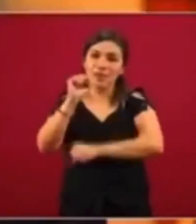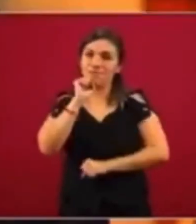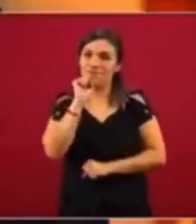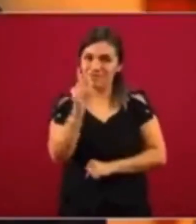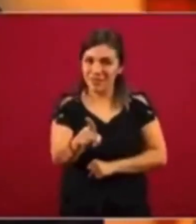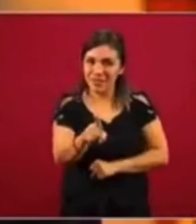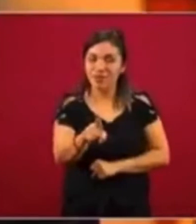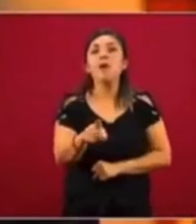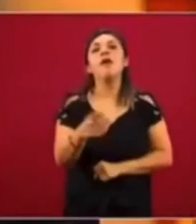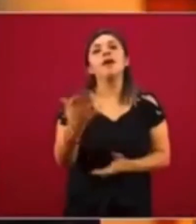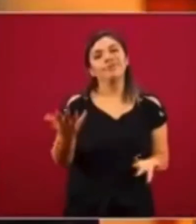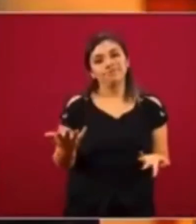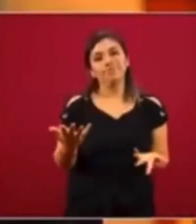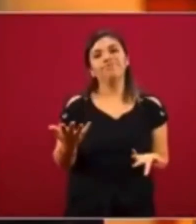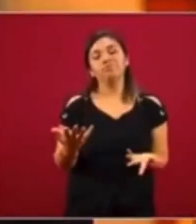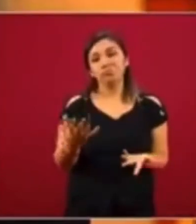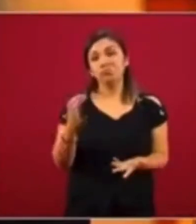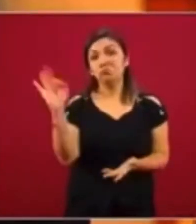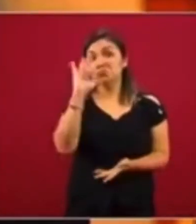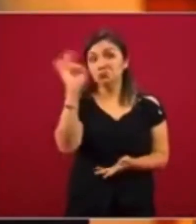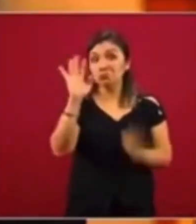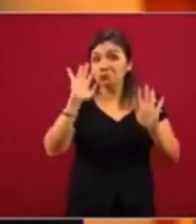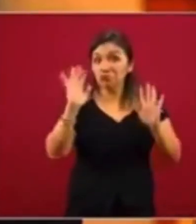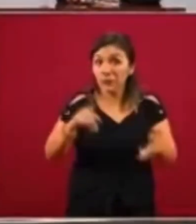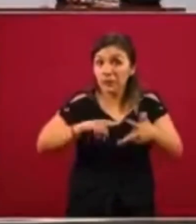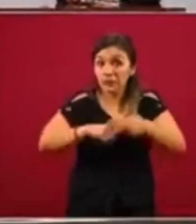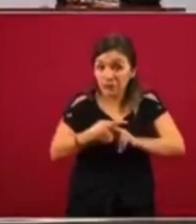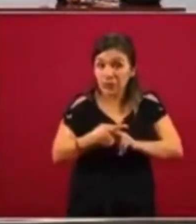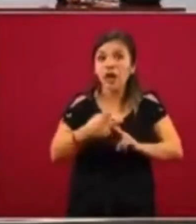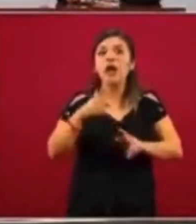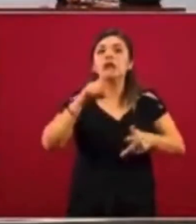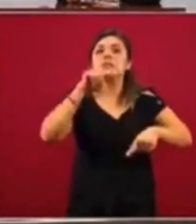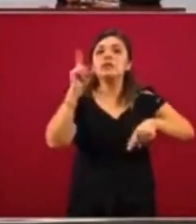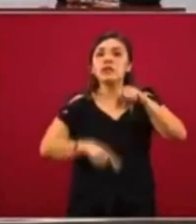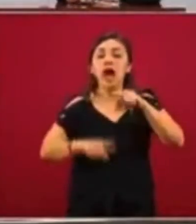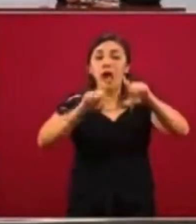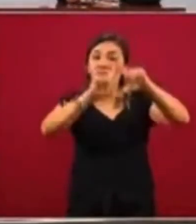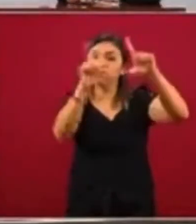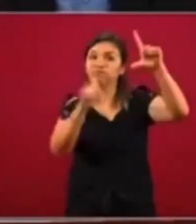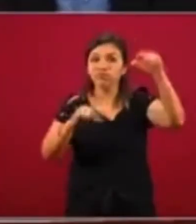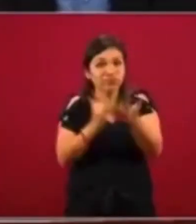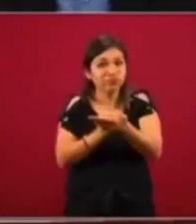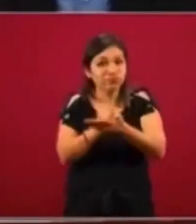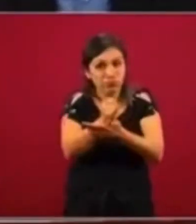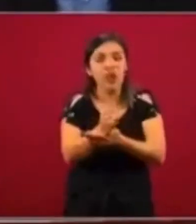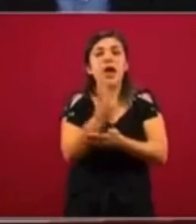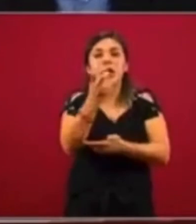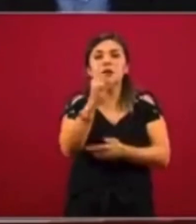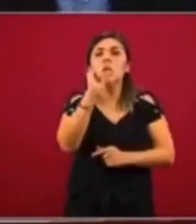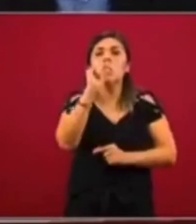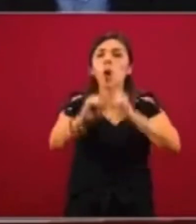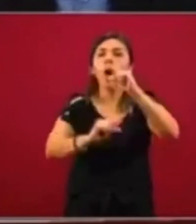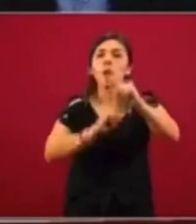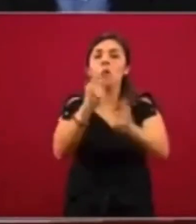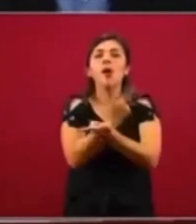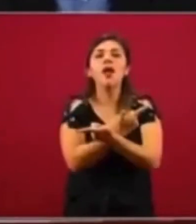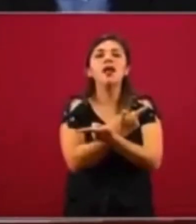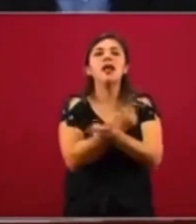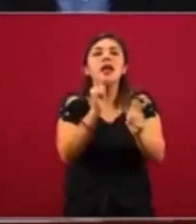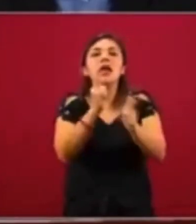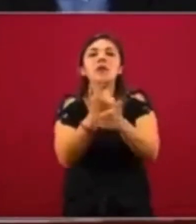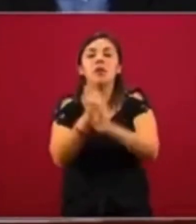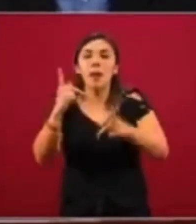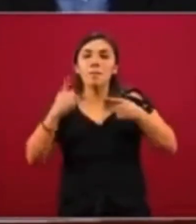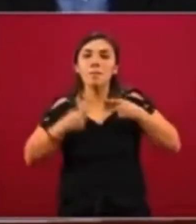Entonces, en su momento quitamos las medidas de carácter nacional, esto nos permite liberar al territorio, a la